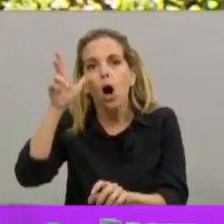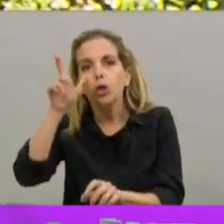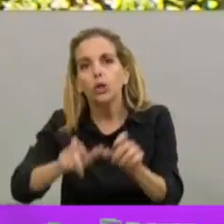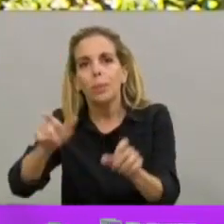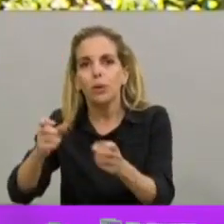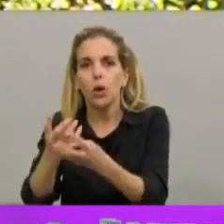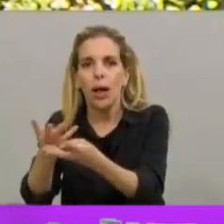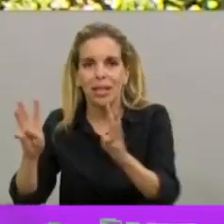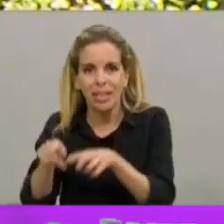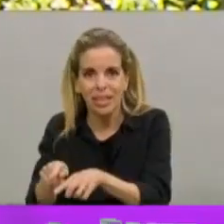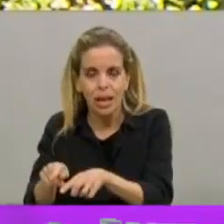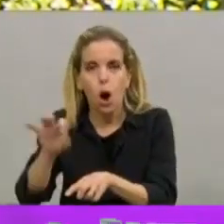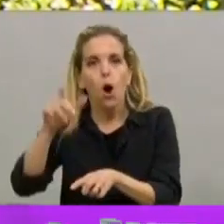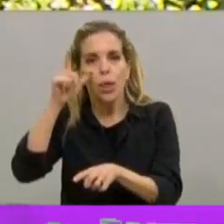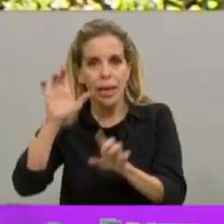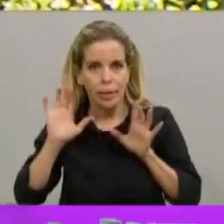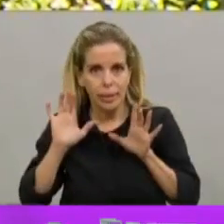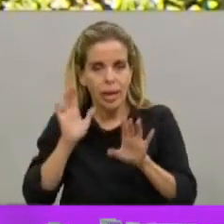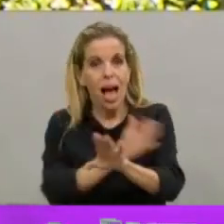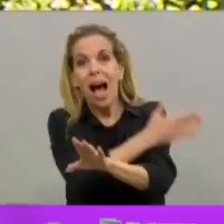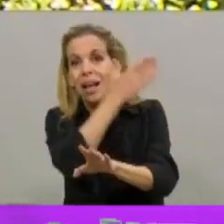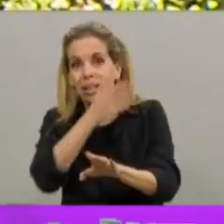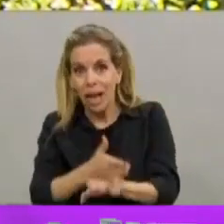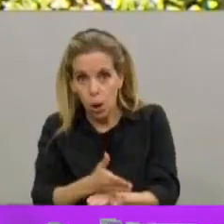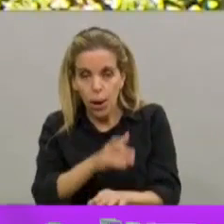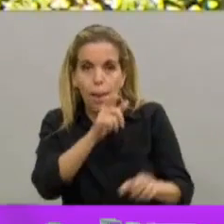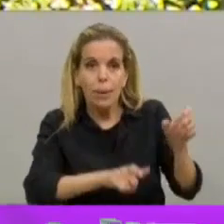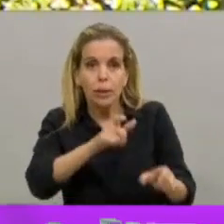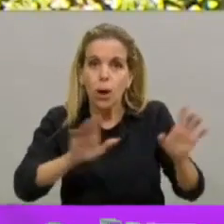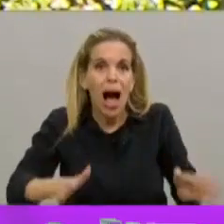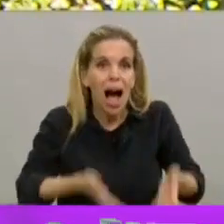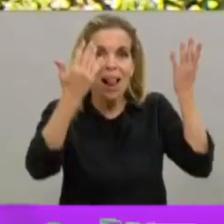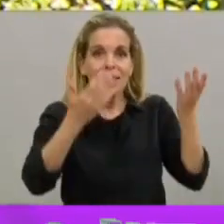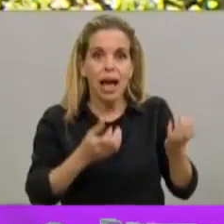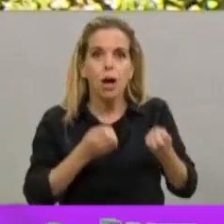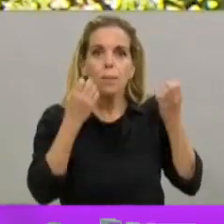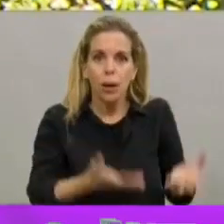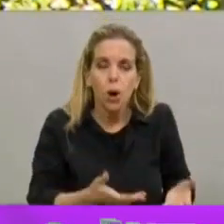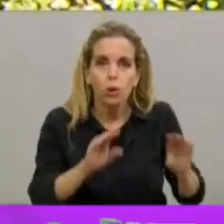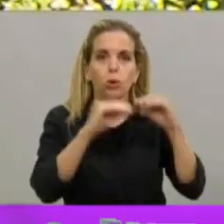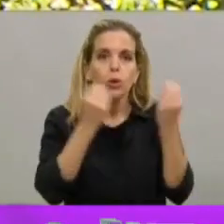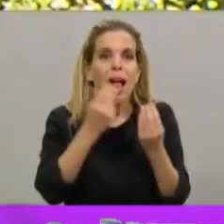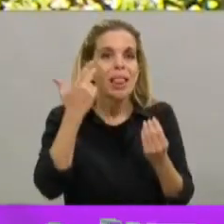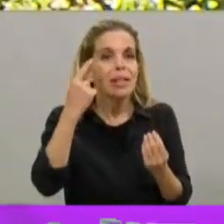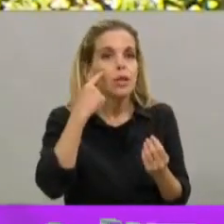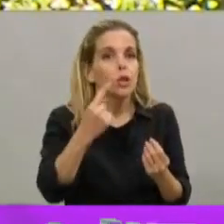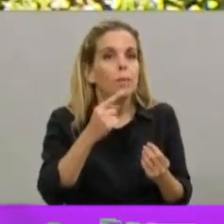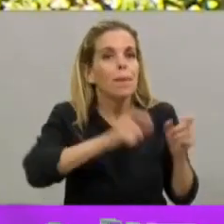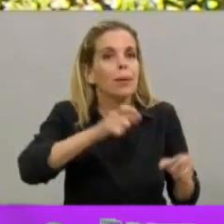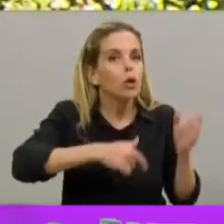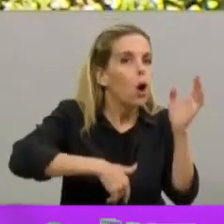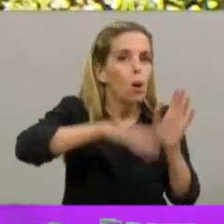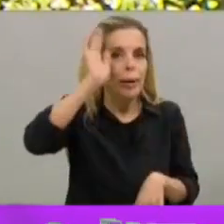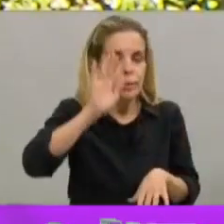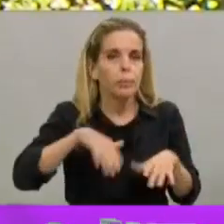Y hoy ya tenemos más de 18.000 personas recuperadas. Y a ustedes les quiero hablar, porque es muy importante que nos ayuden ahora con la donación